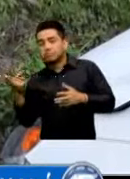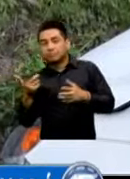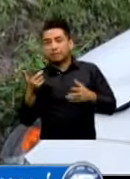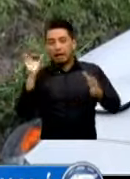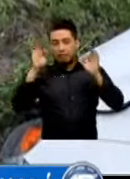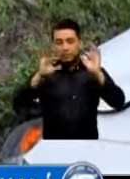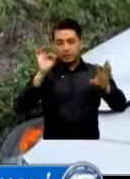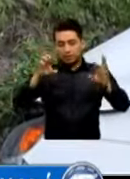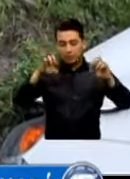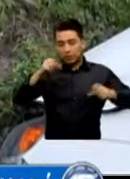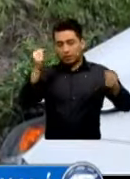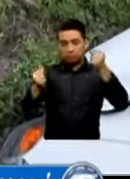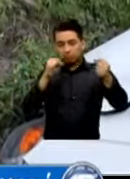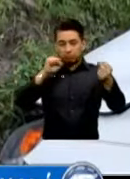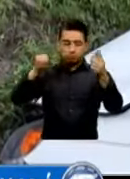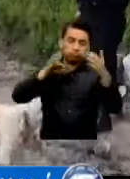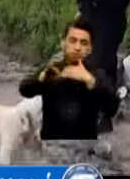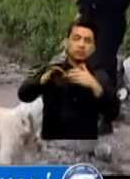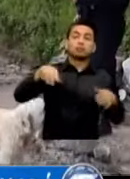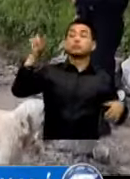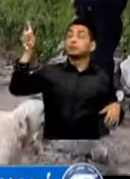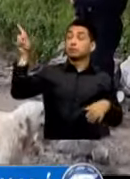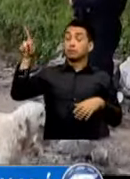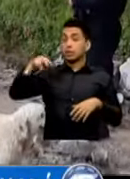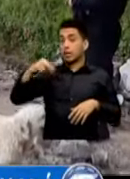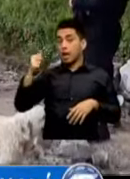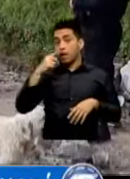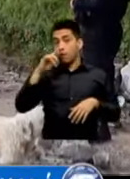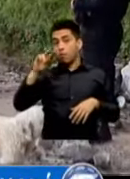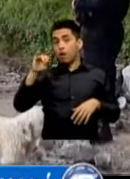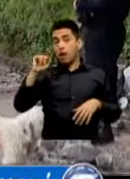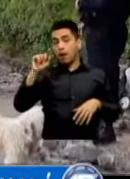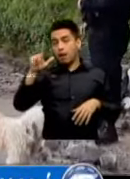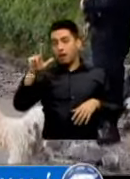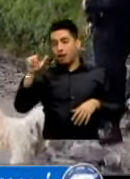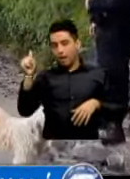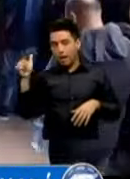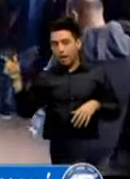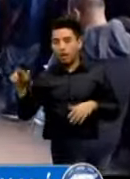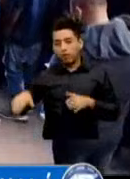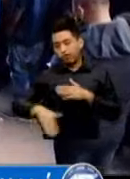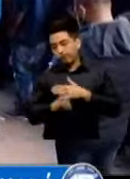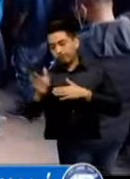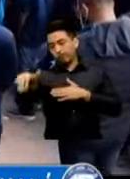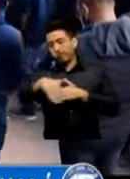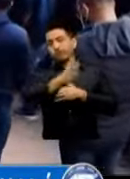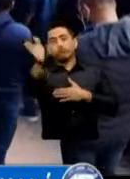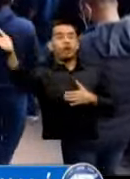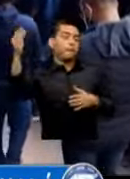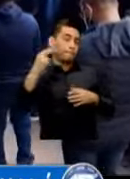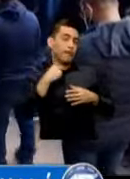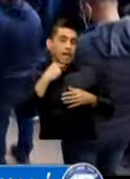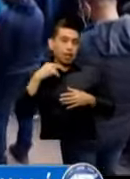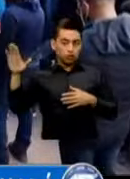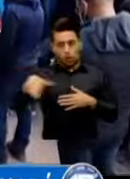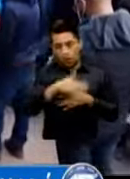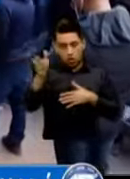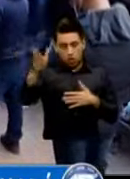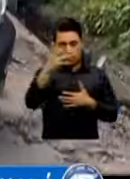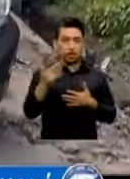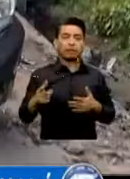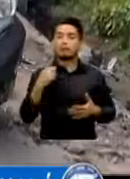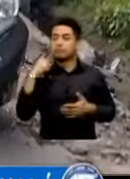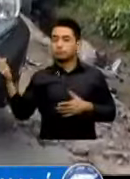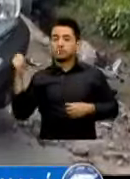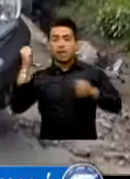Son Hay Curvas Muy Peligrosas Según Relataron Los Vecinos Del Lugar Que El Vehículo Mitsubishi Se Pasó Al Carril Contrario